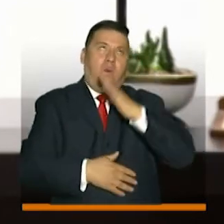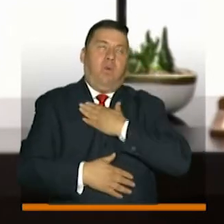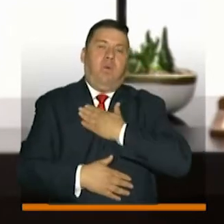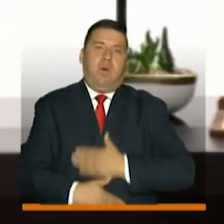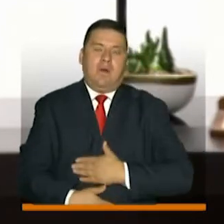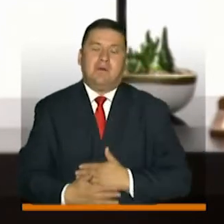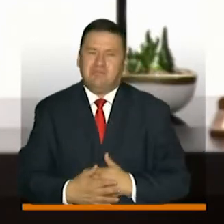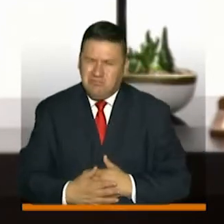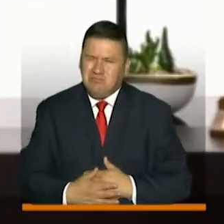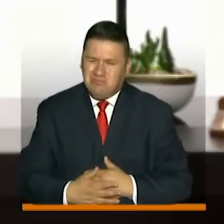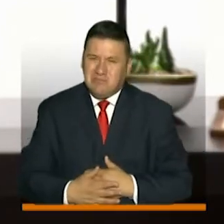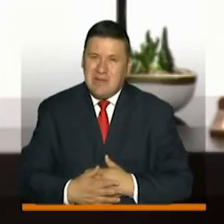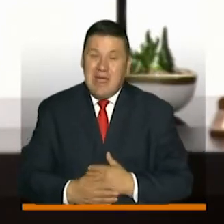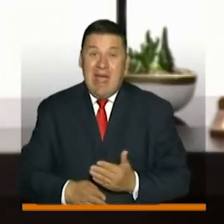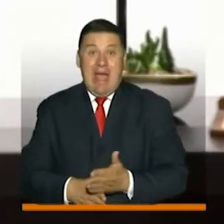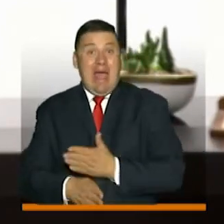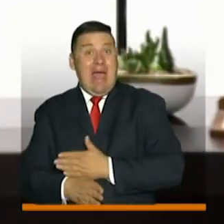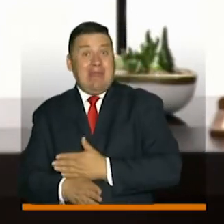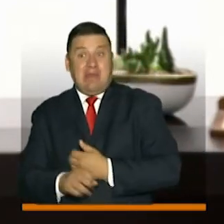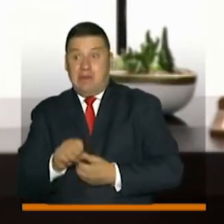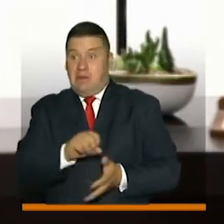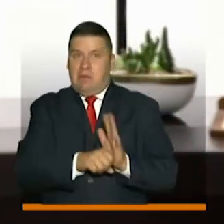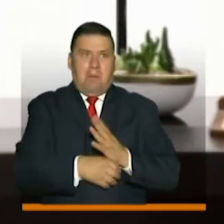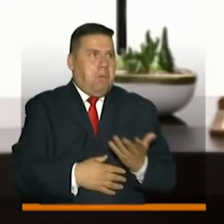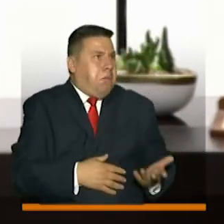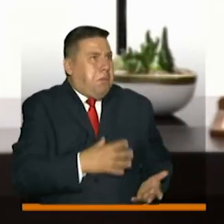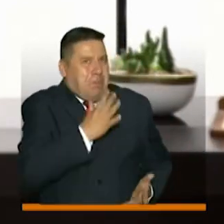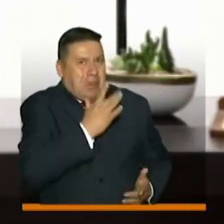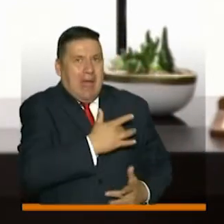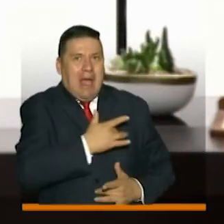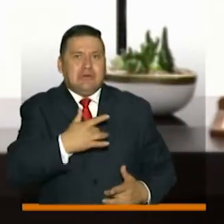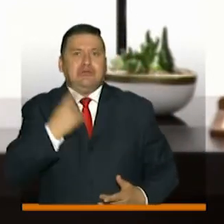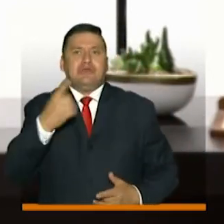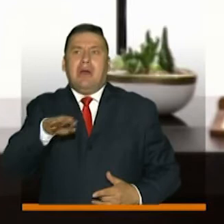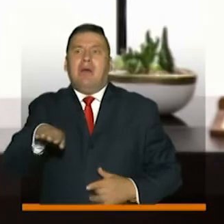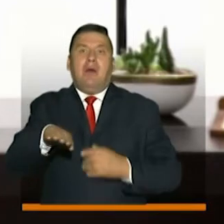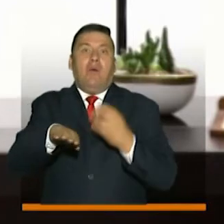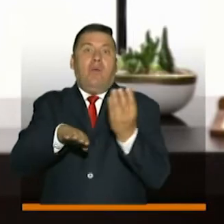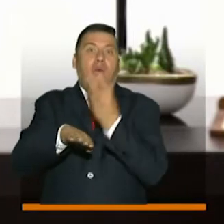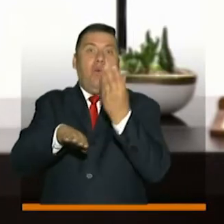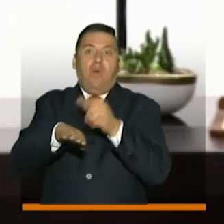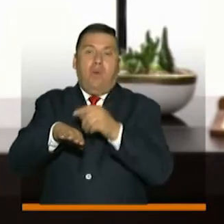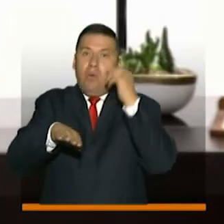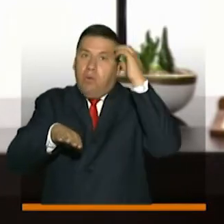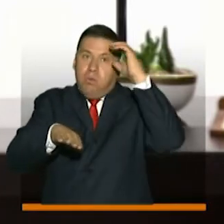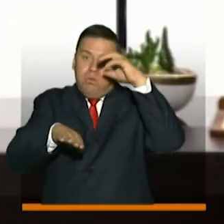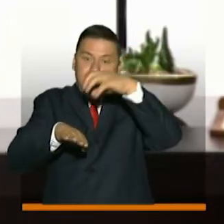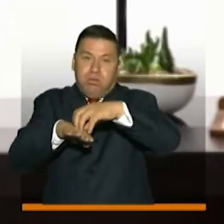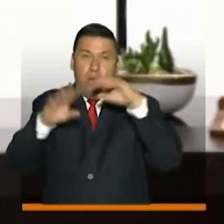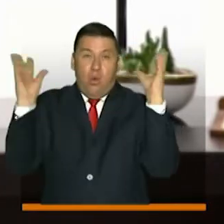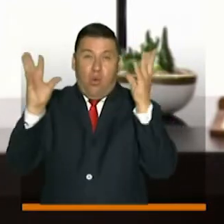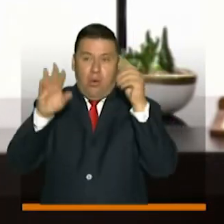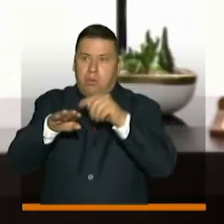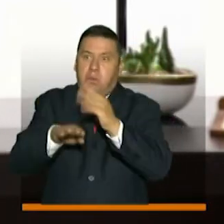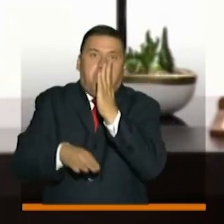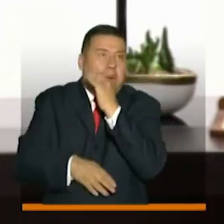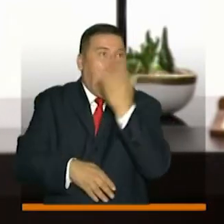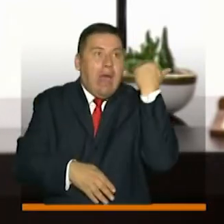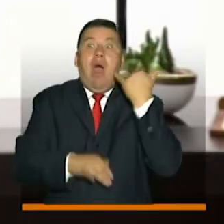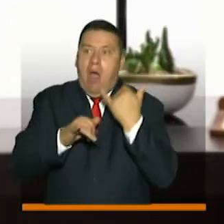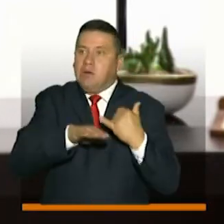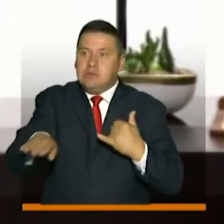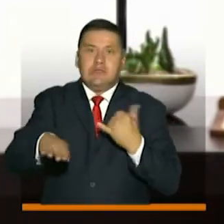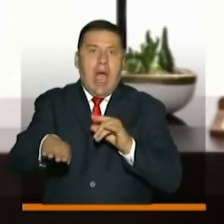Guaviare. Antes de la pandemia estábamos en una crisis de ambulancias, y gracias al Ministerio tenemos hoy una ambulancia